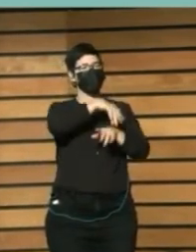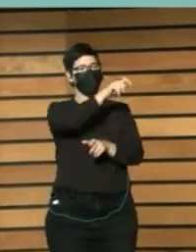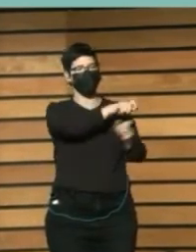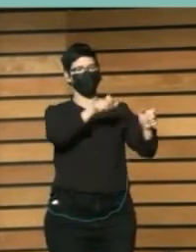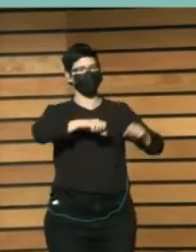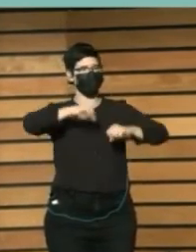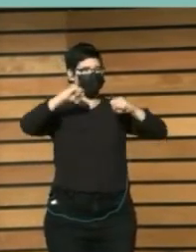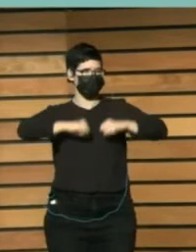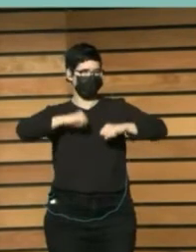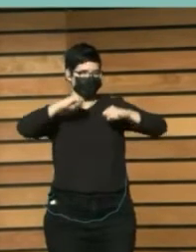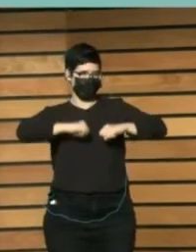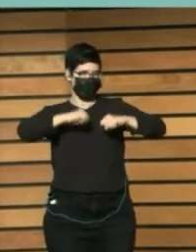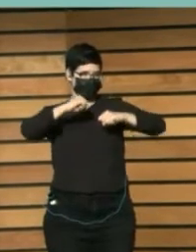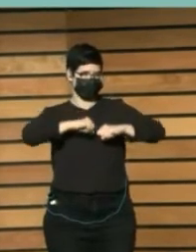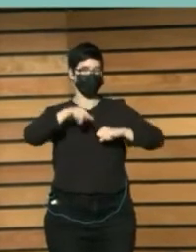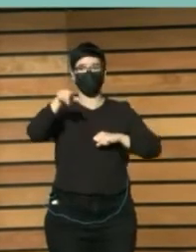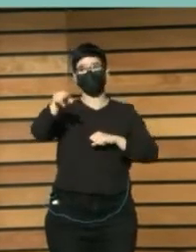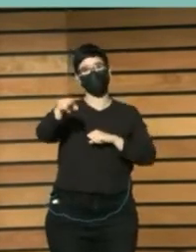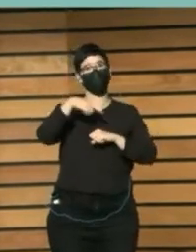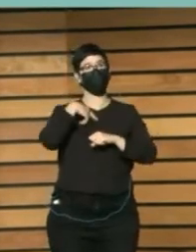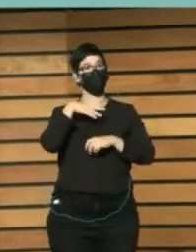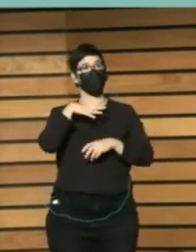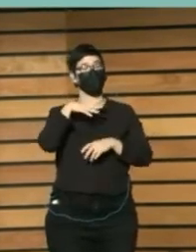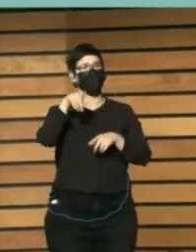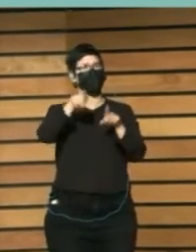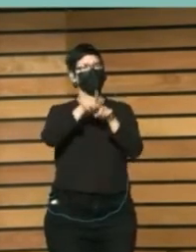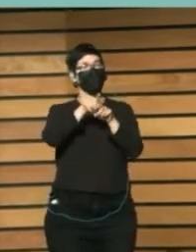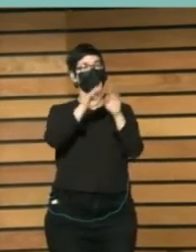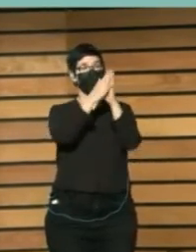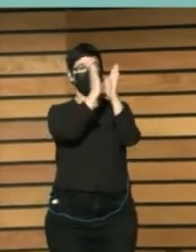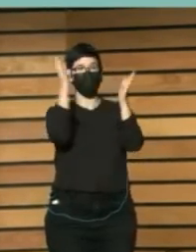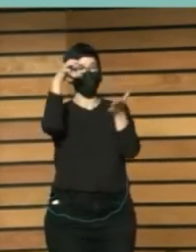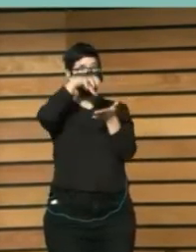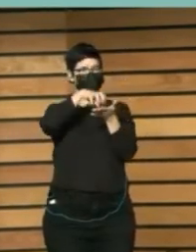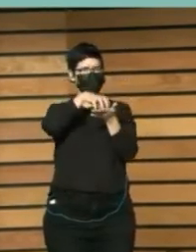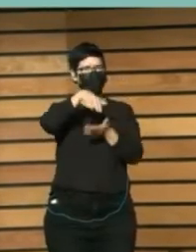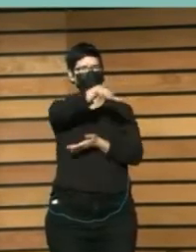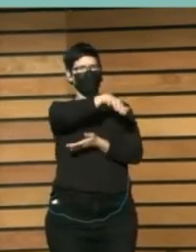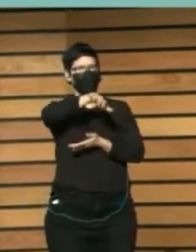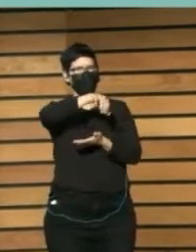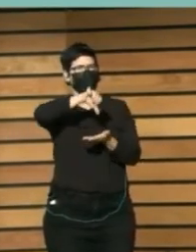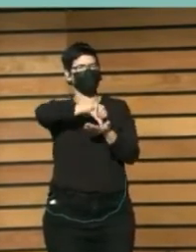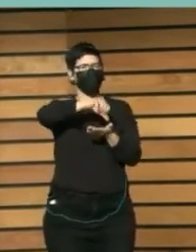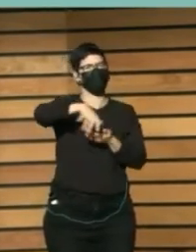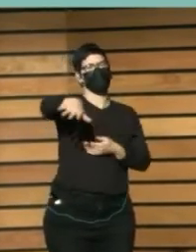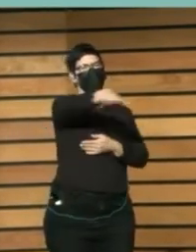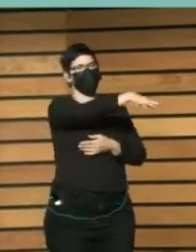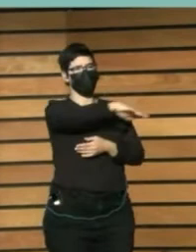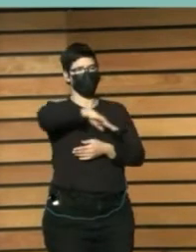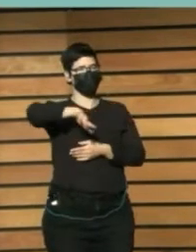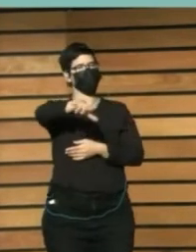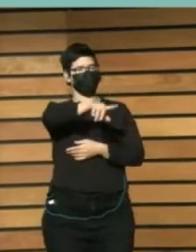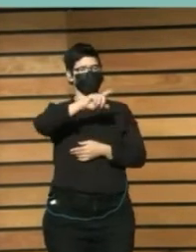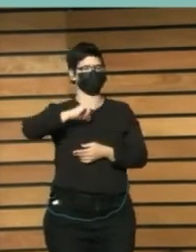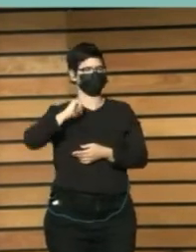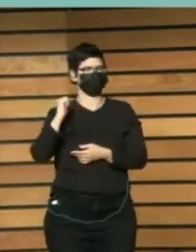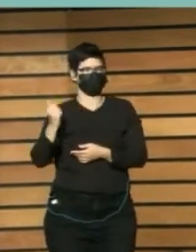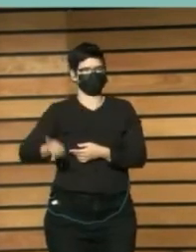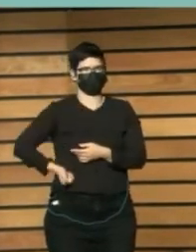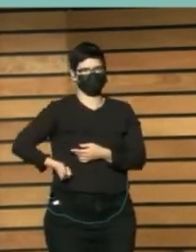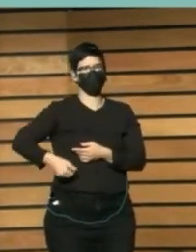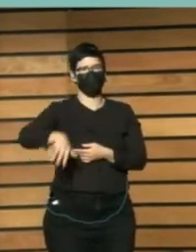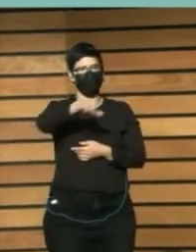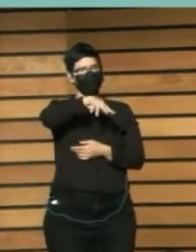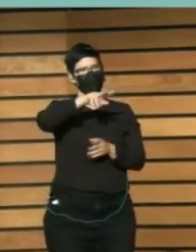Esta biblioteca Estaba situada En un distrito De renta alta De